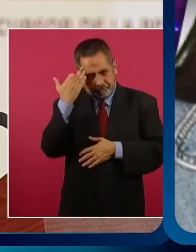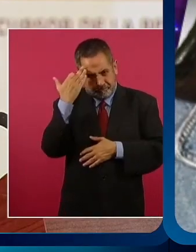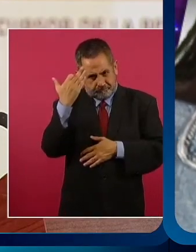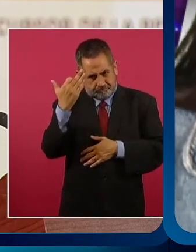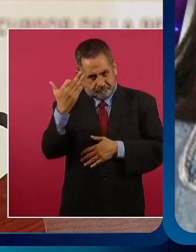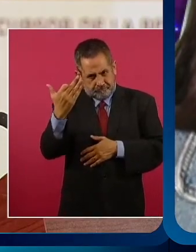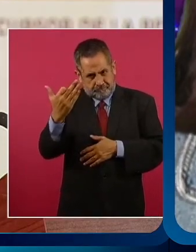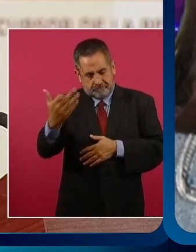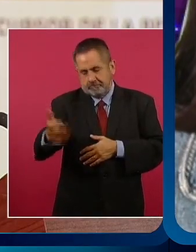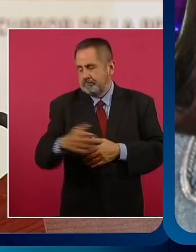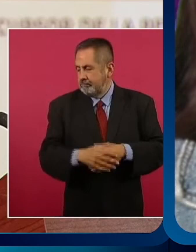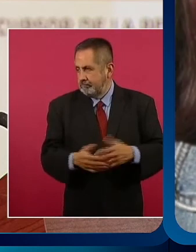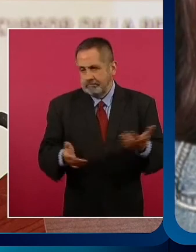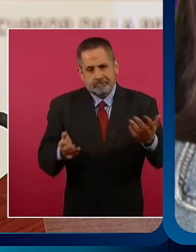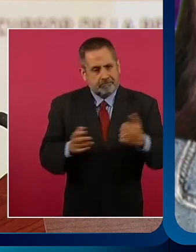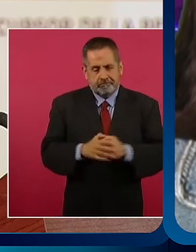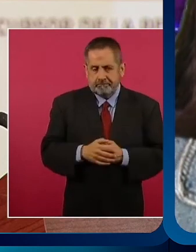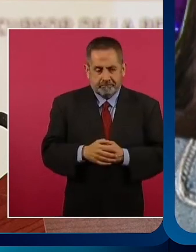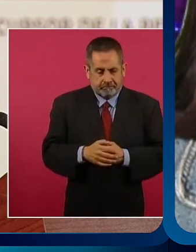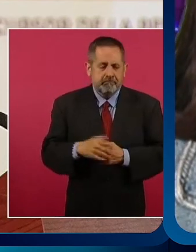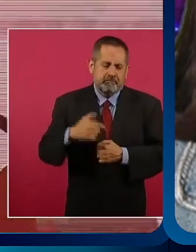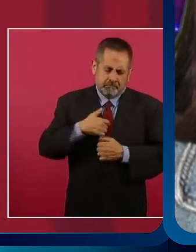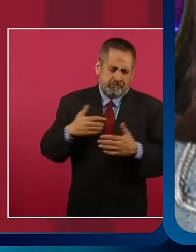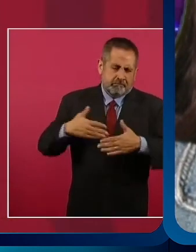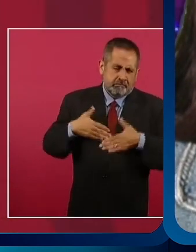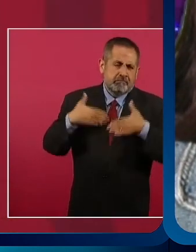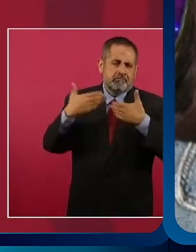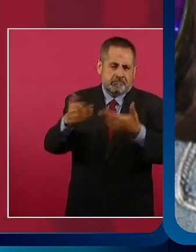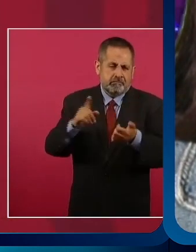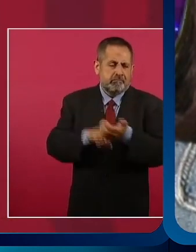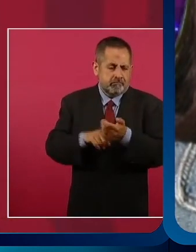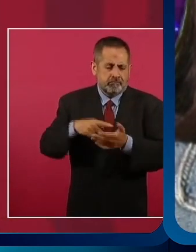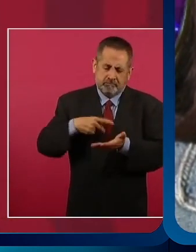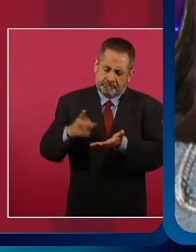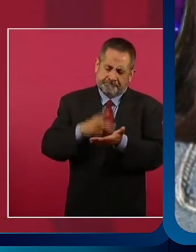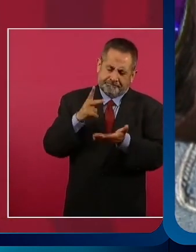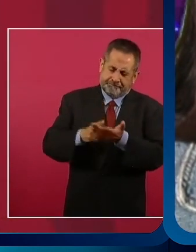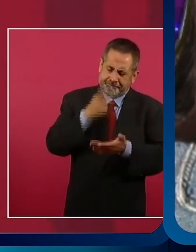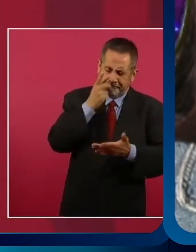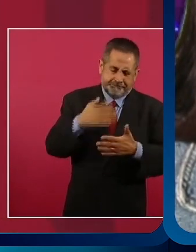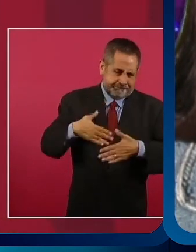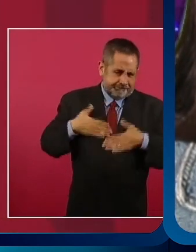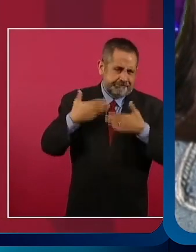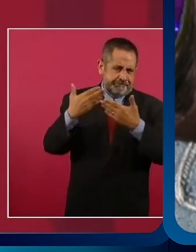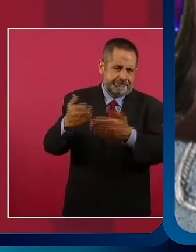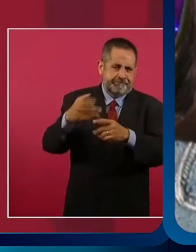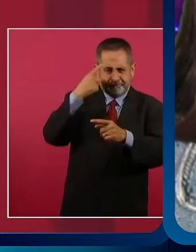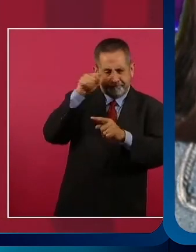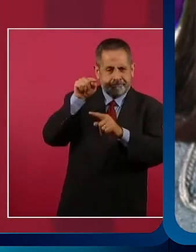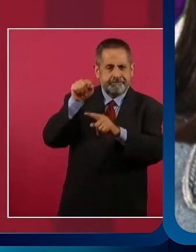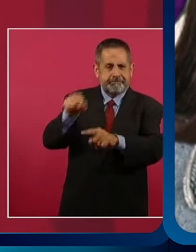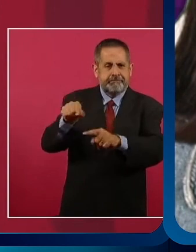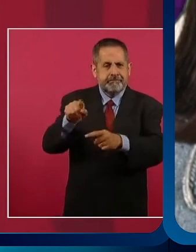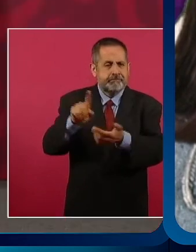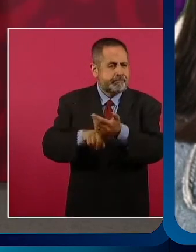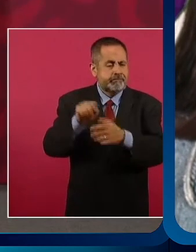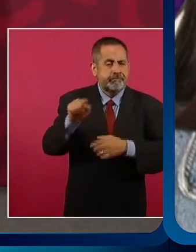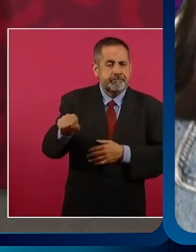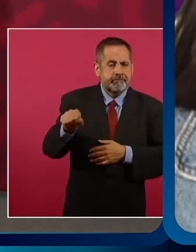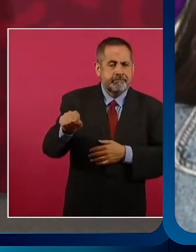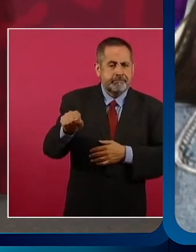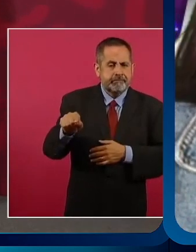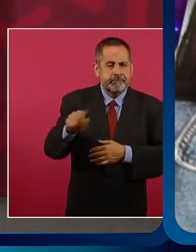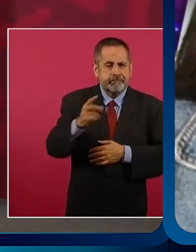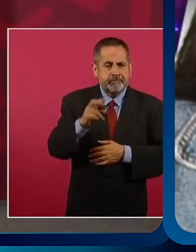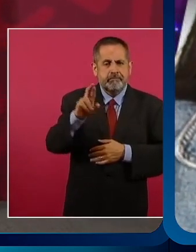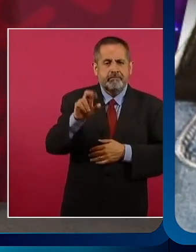Yo le tengo mucha confianza, lo repito, tanto al